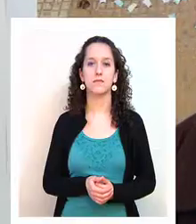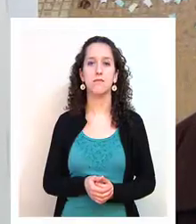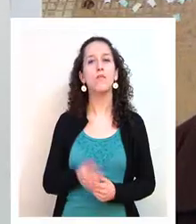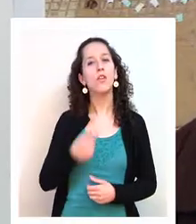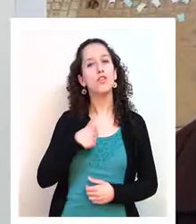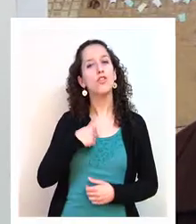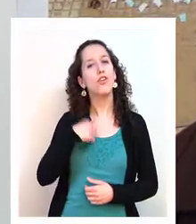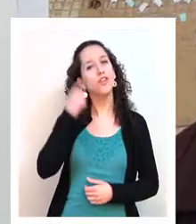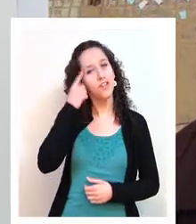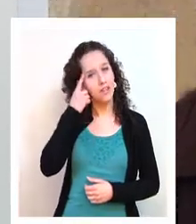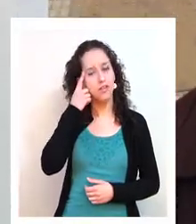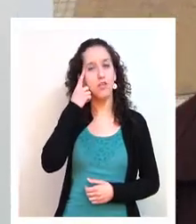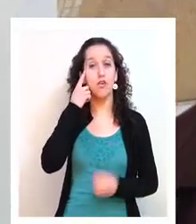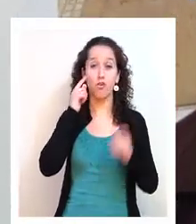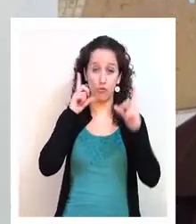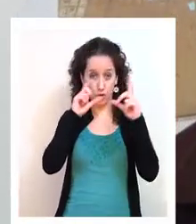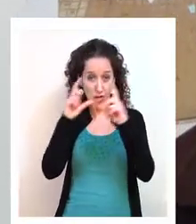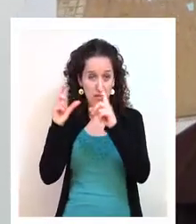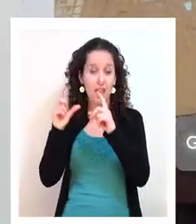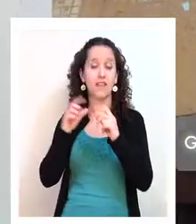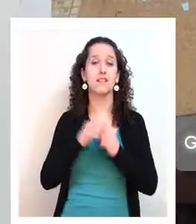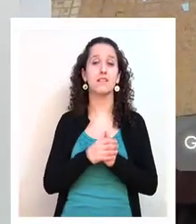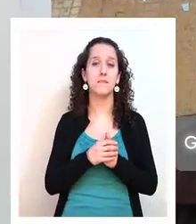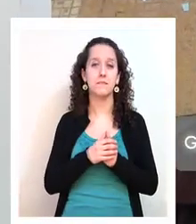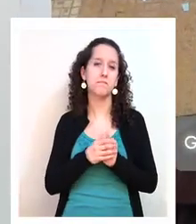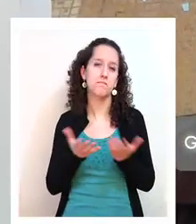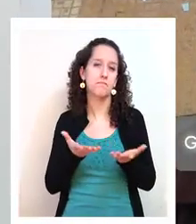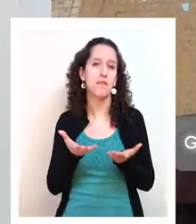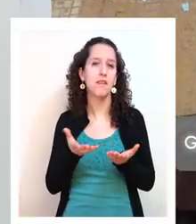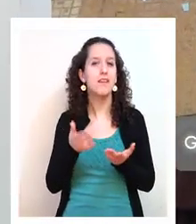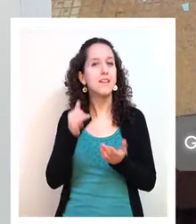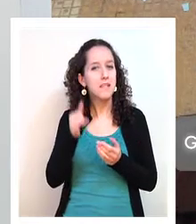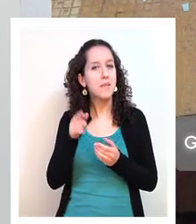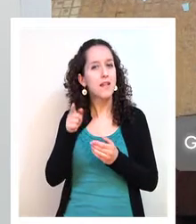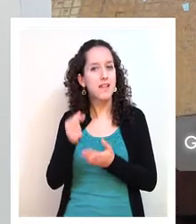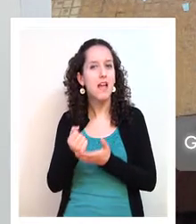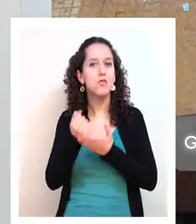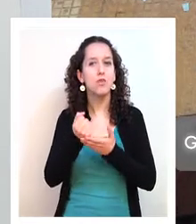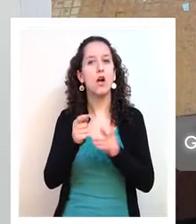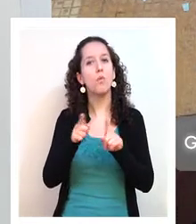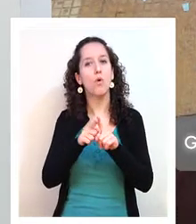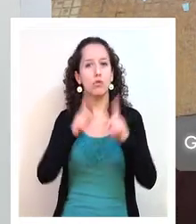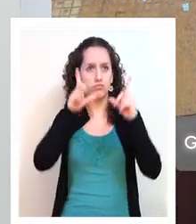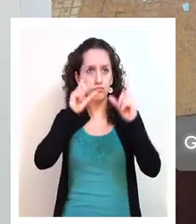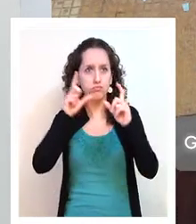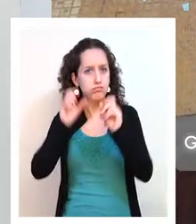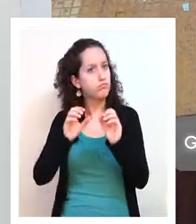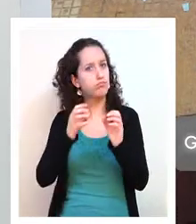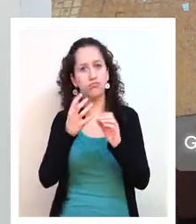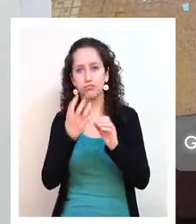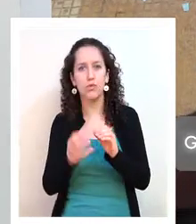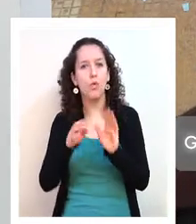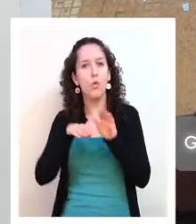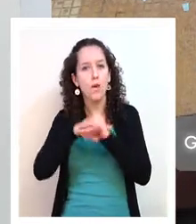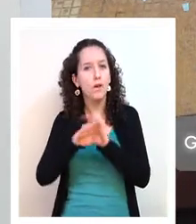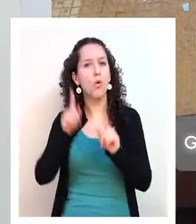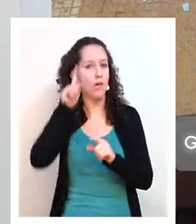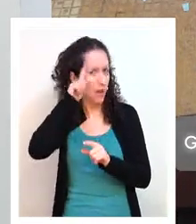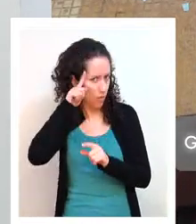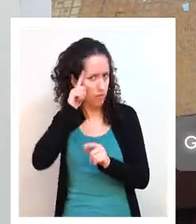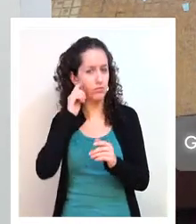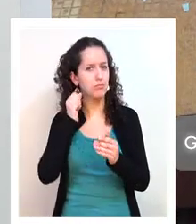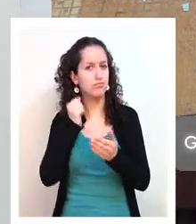Bueno, yo creo que la fotografía siempre es una herramienta de testimonio muy